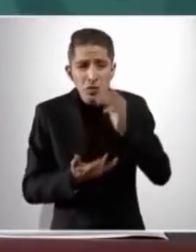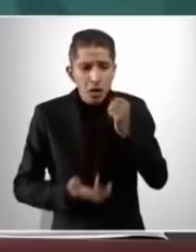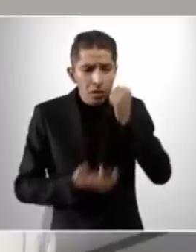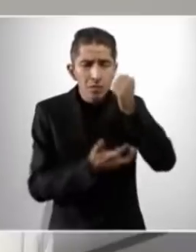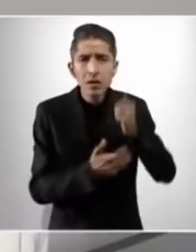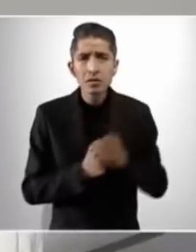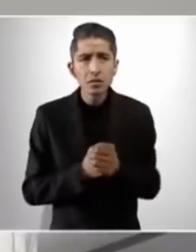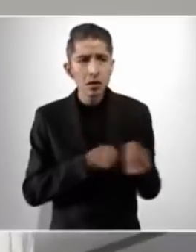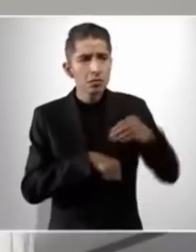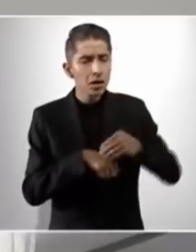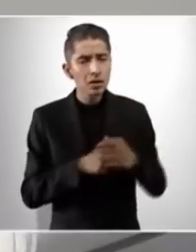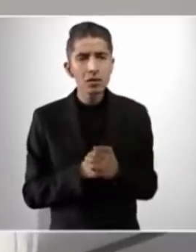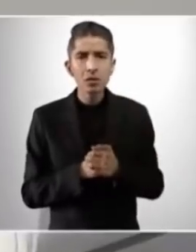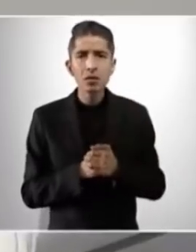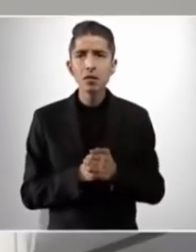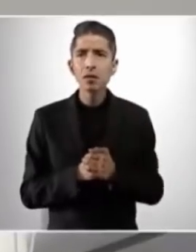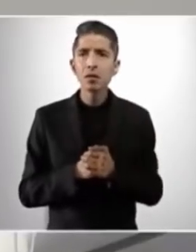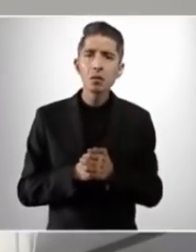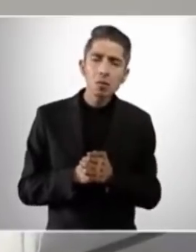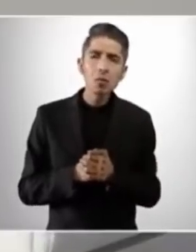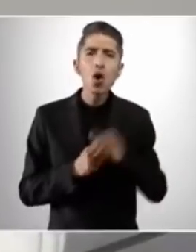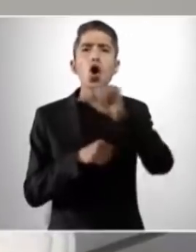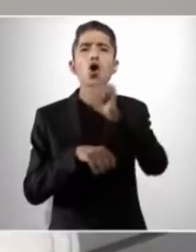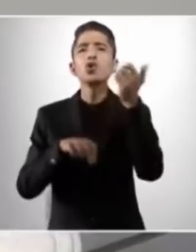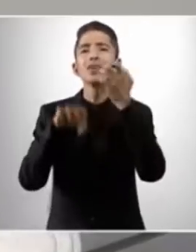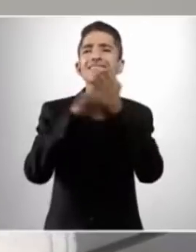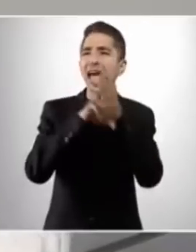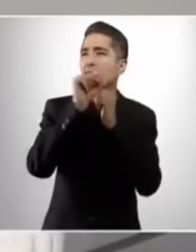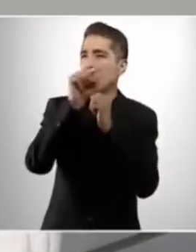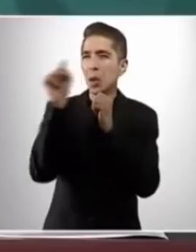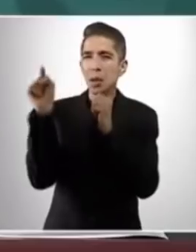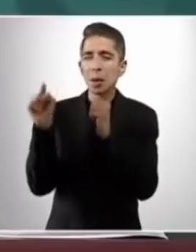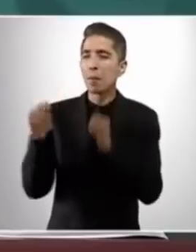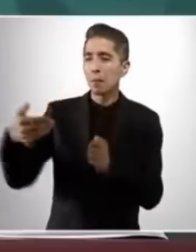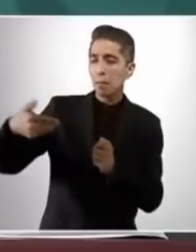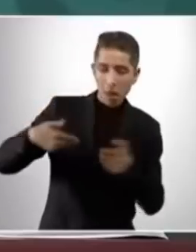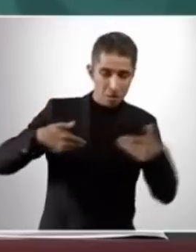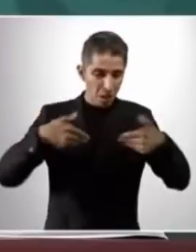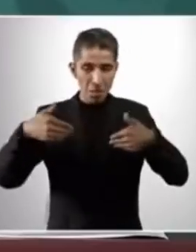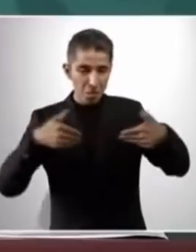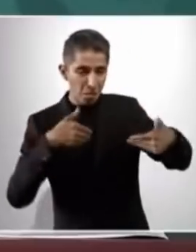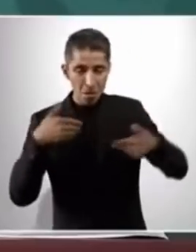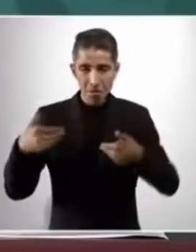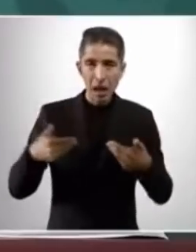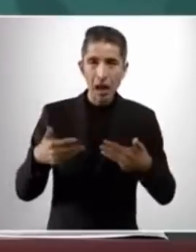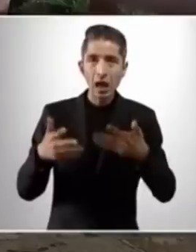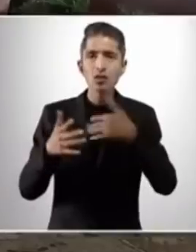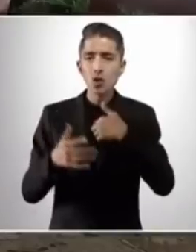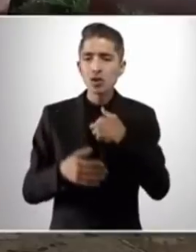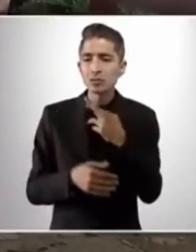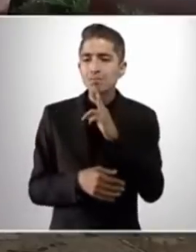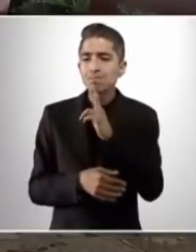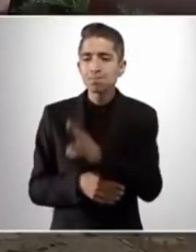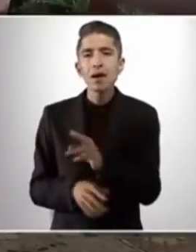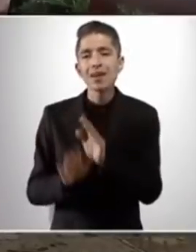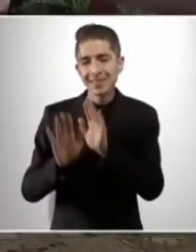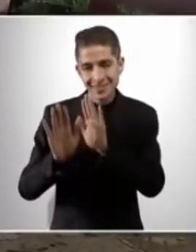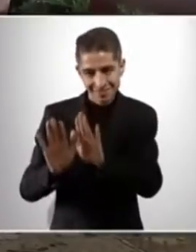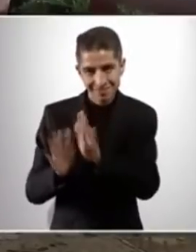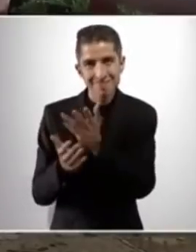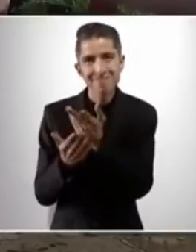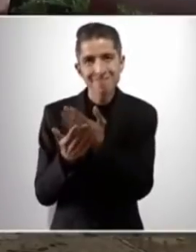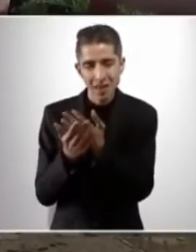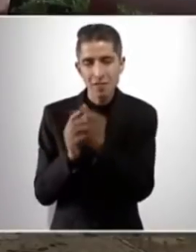Me pedían de otros estados y les respondía, vamos poco a poco.